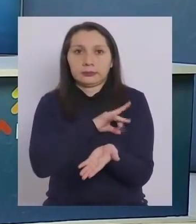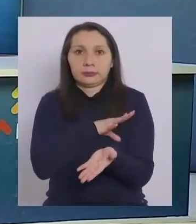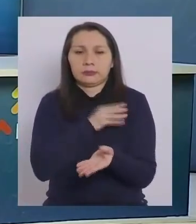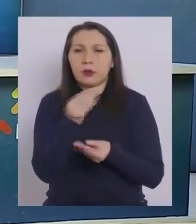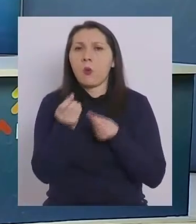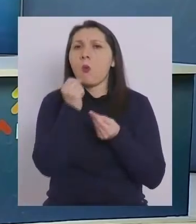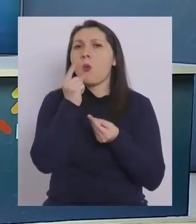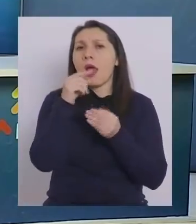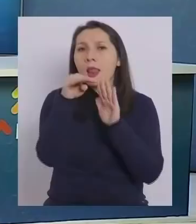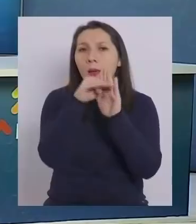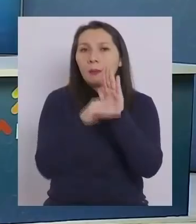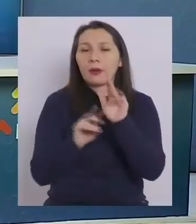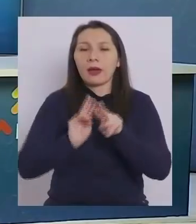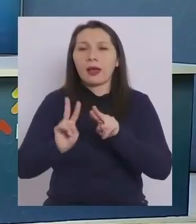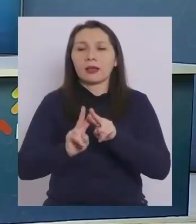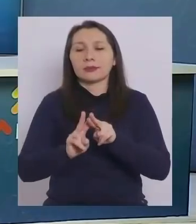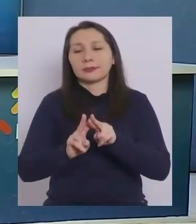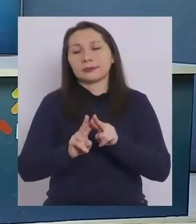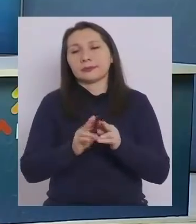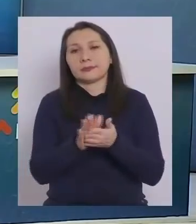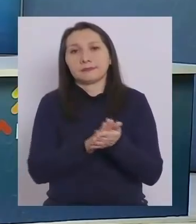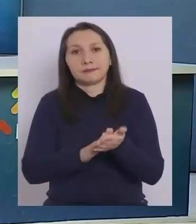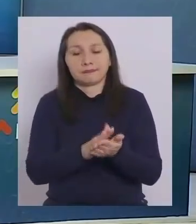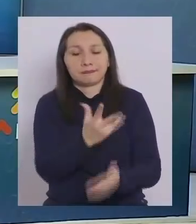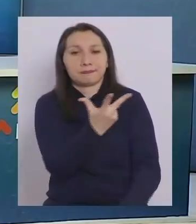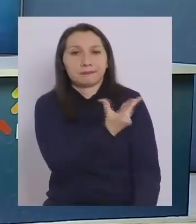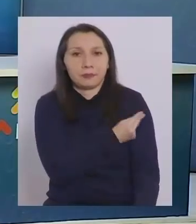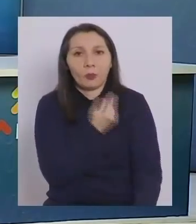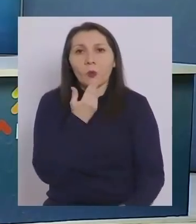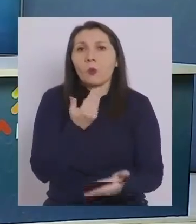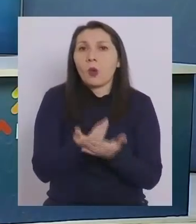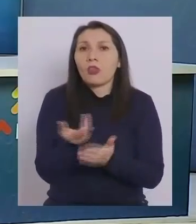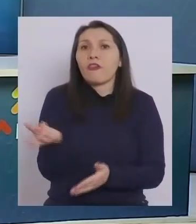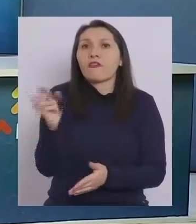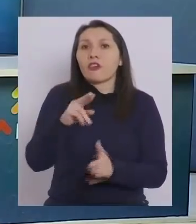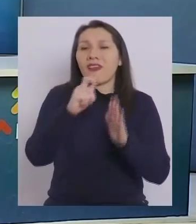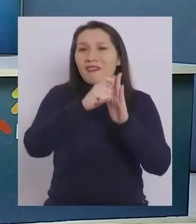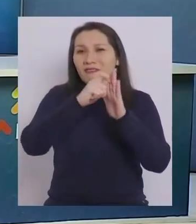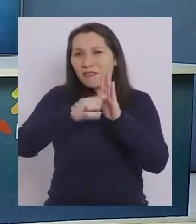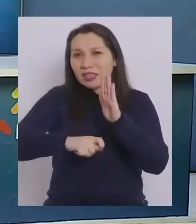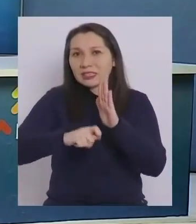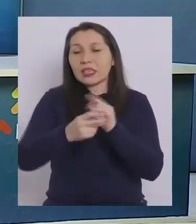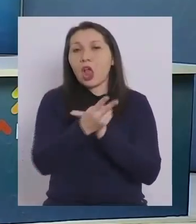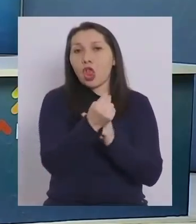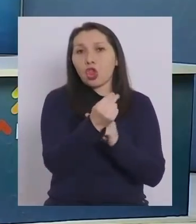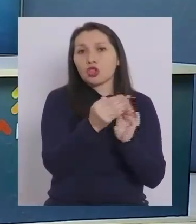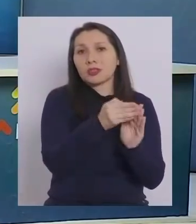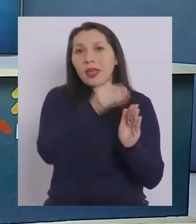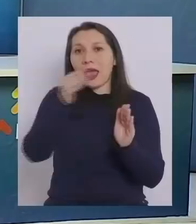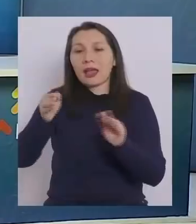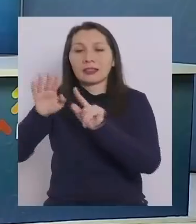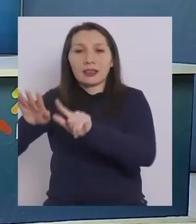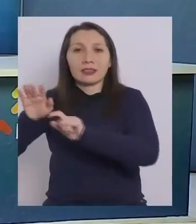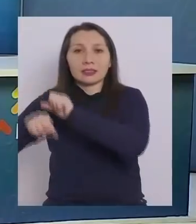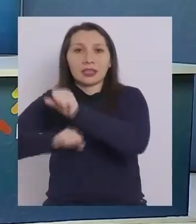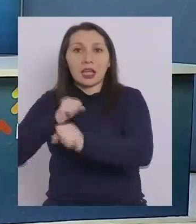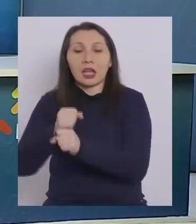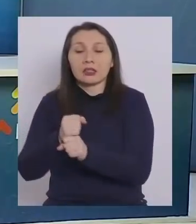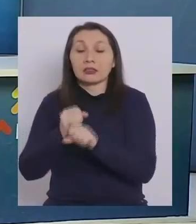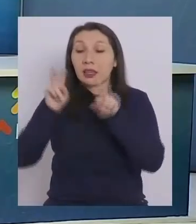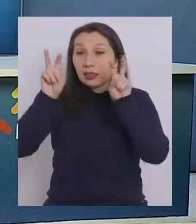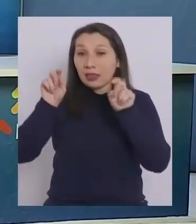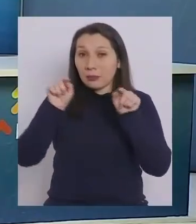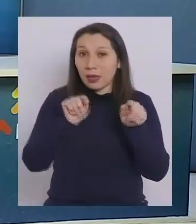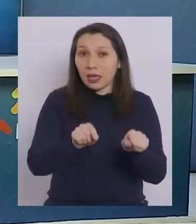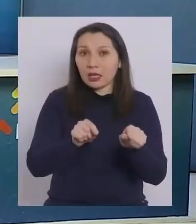qué medidas se van a realizar en cuanto a la vacunación, cuándo se va a retomar el calendario desde los 12 a los 17 años. Y si respecto a